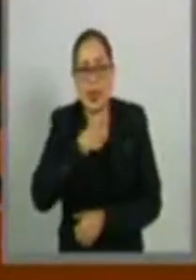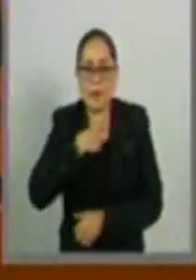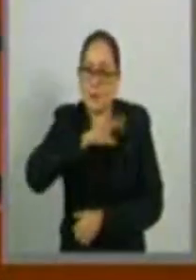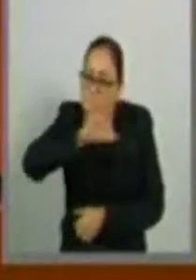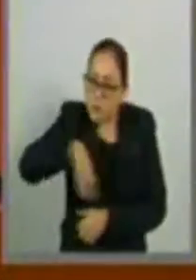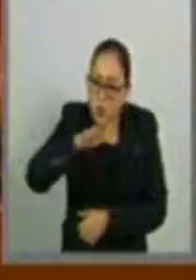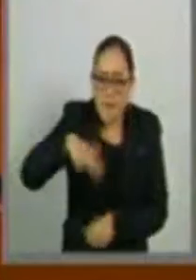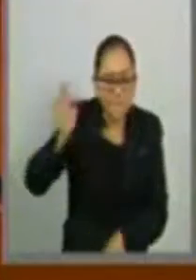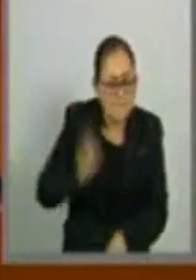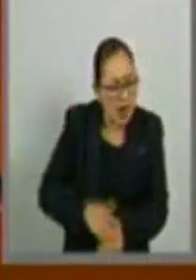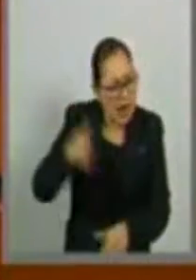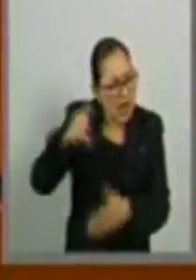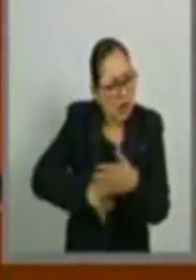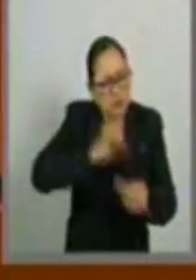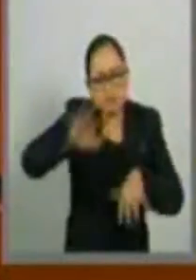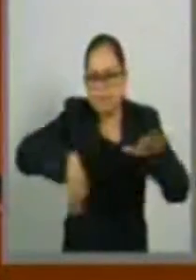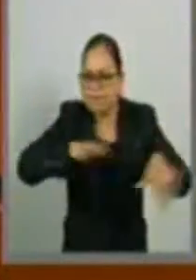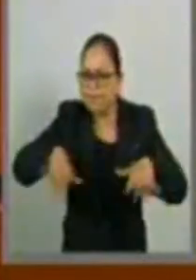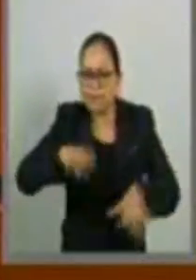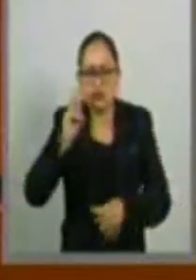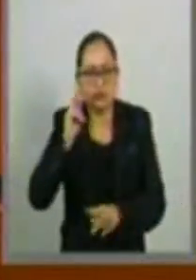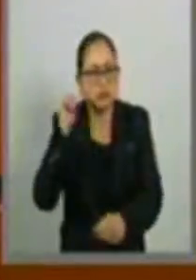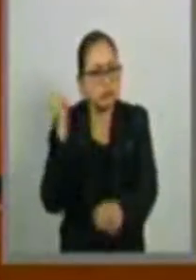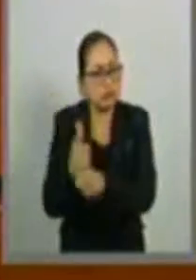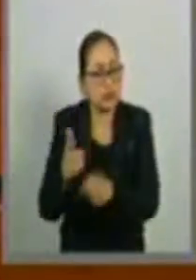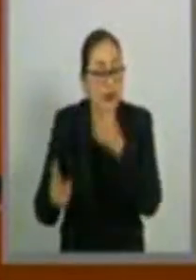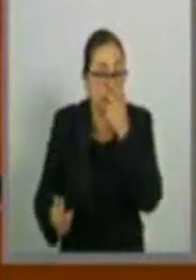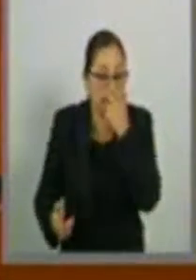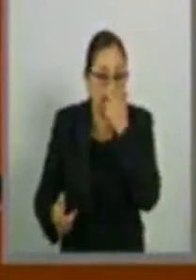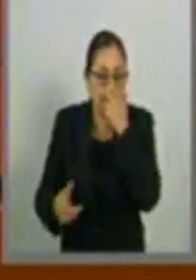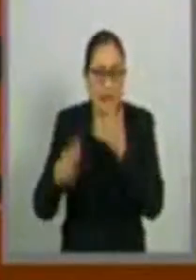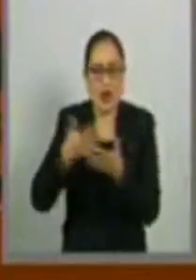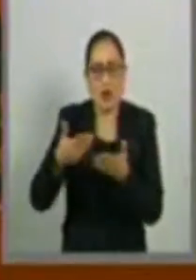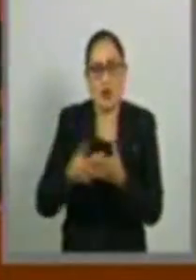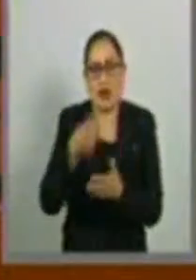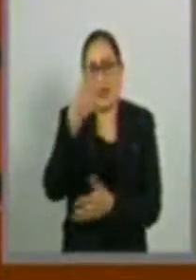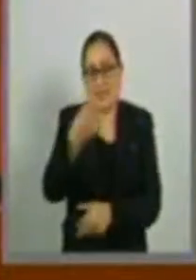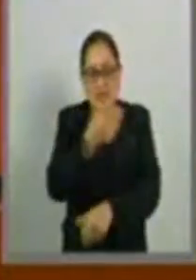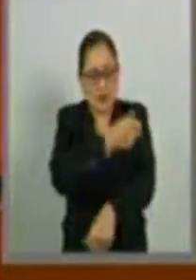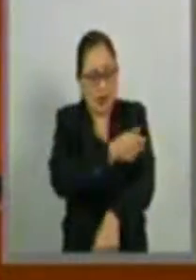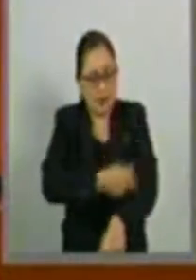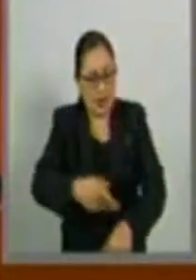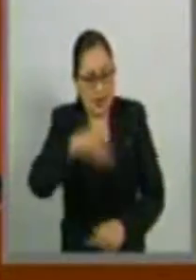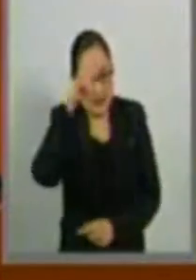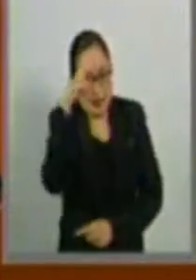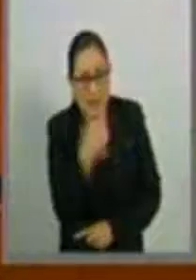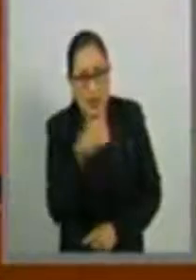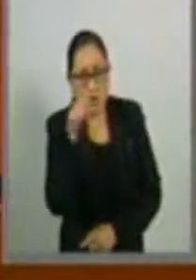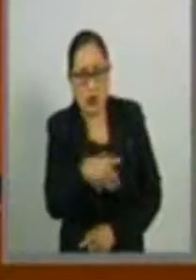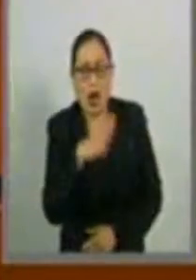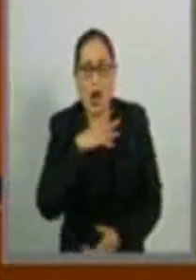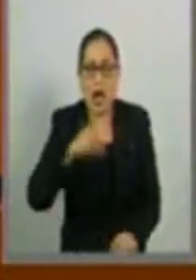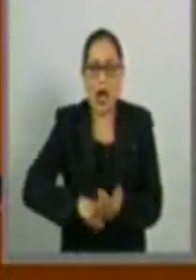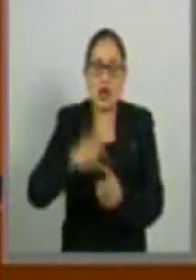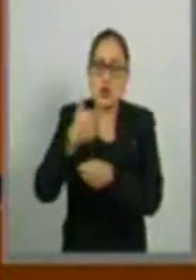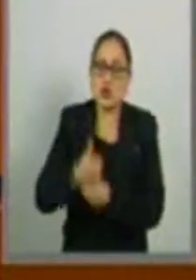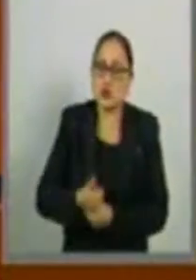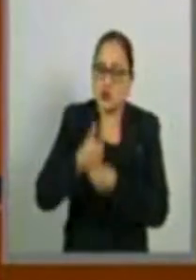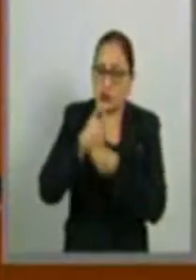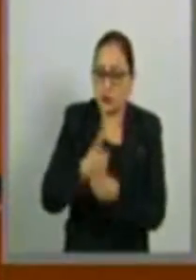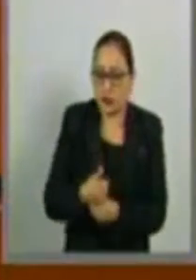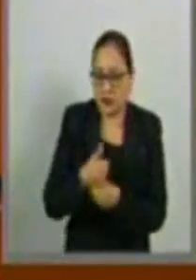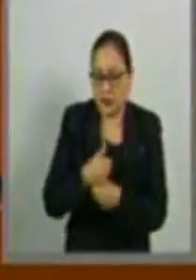búsqueda no podemos ser omisos hoy tres familias mexicanas están sufriendo pero también